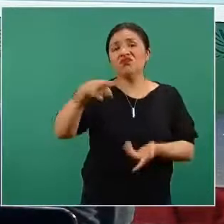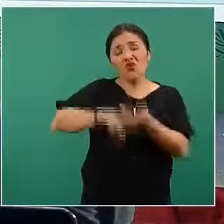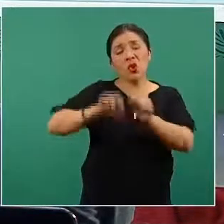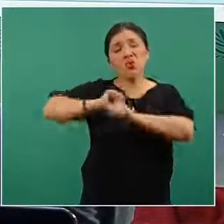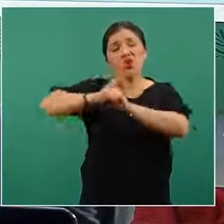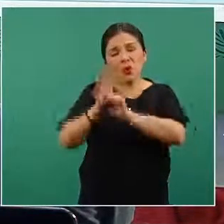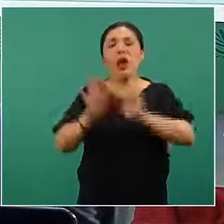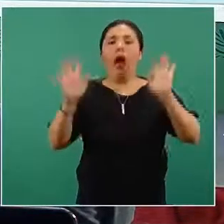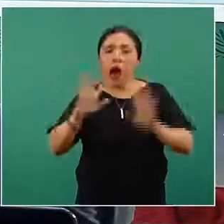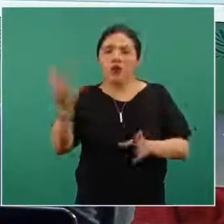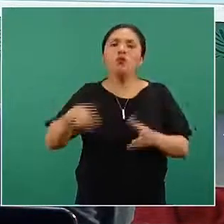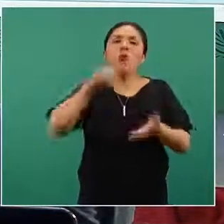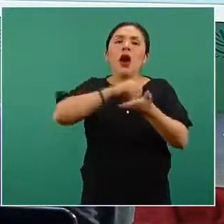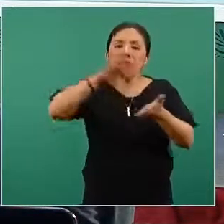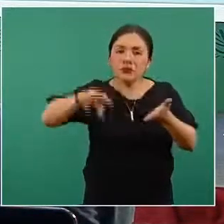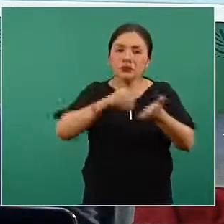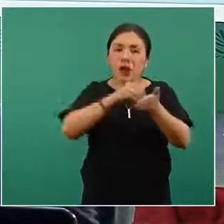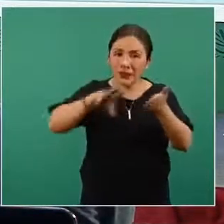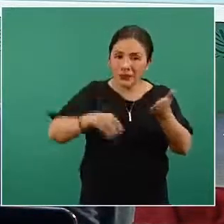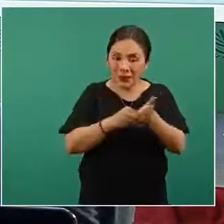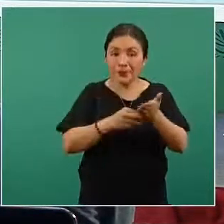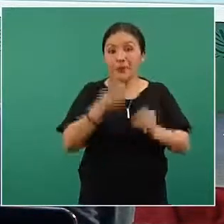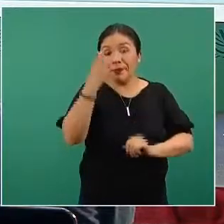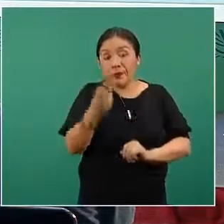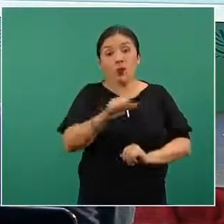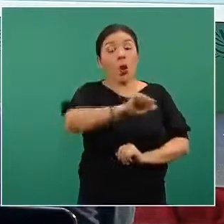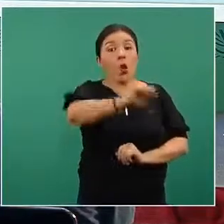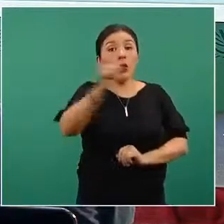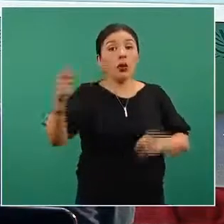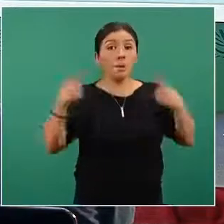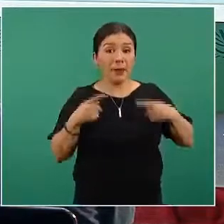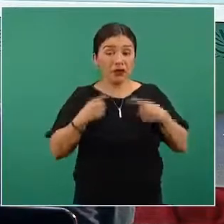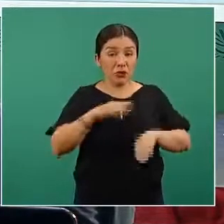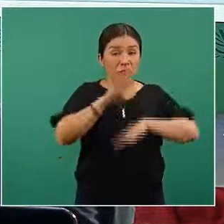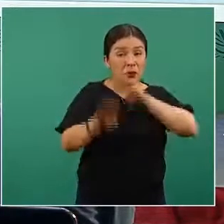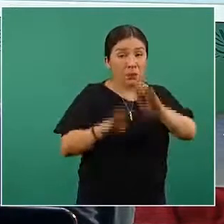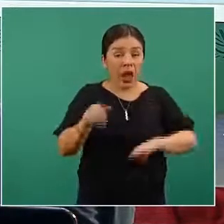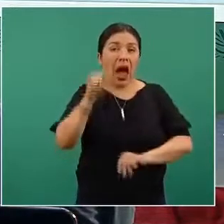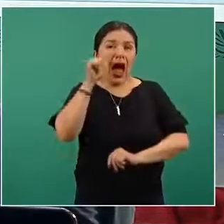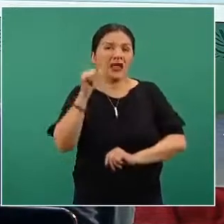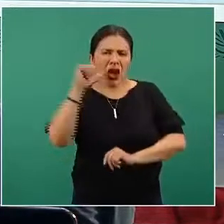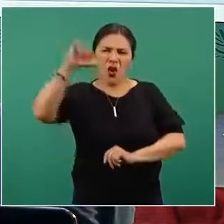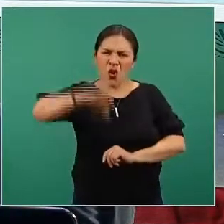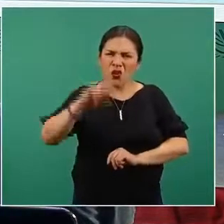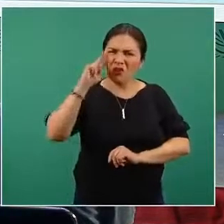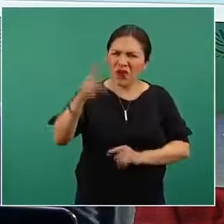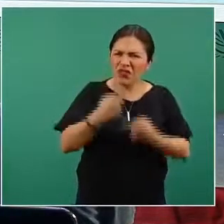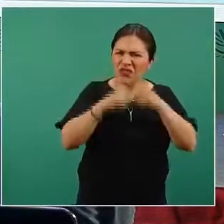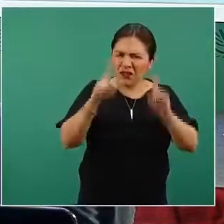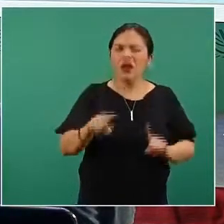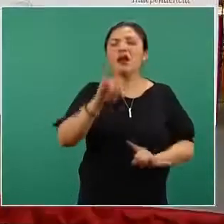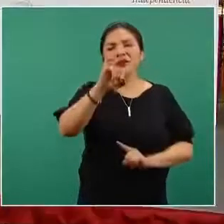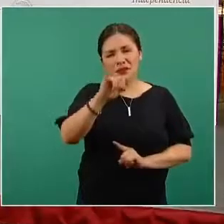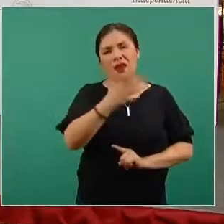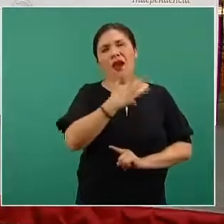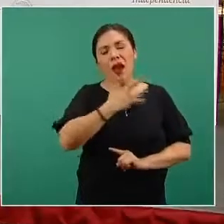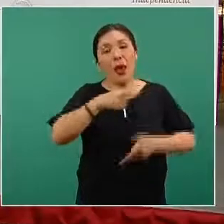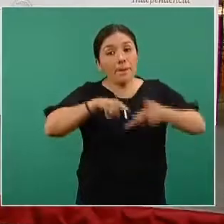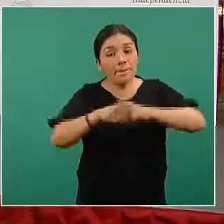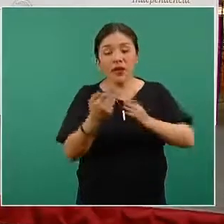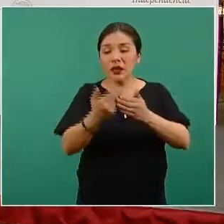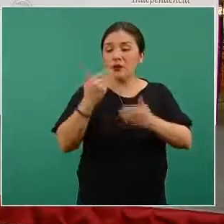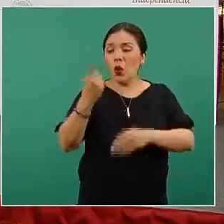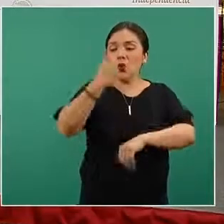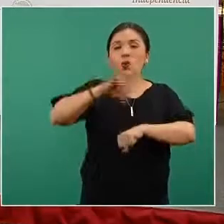Y obviamente el resto de las defunciones que estamos reportando de ayer para hoy, pues sí están distribuidas desde la semana